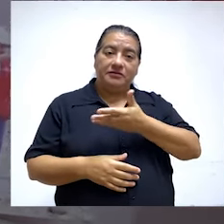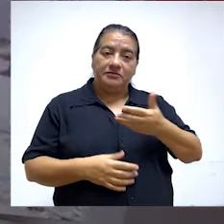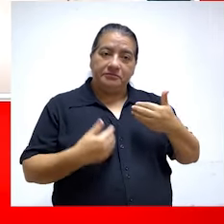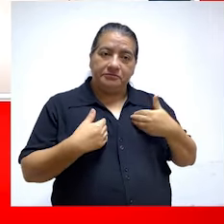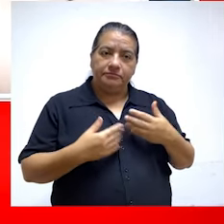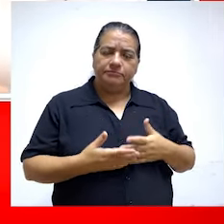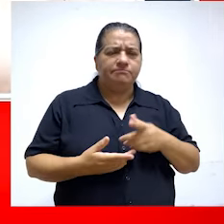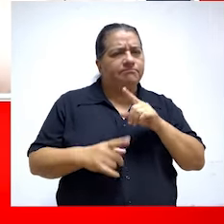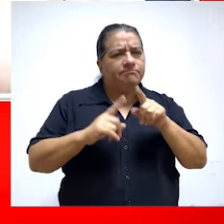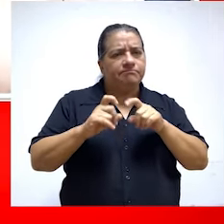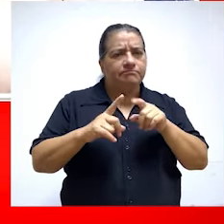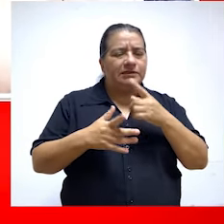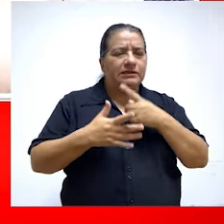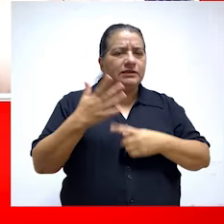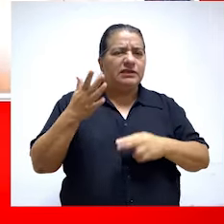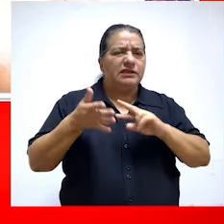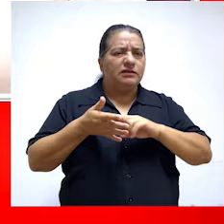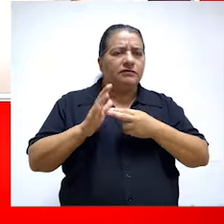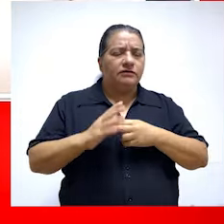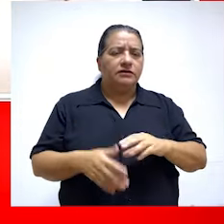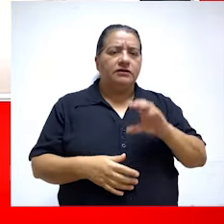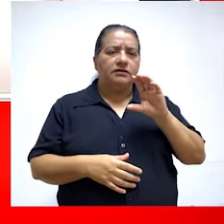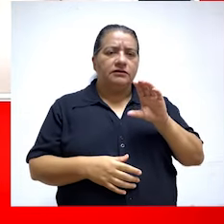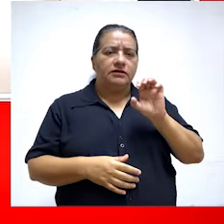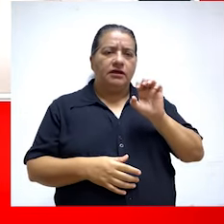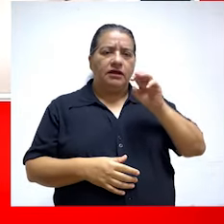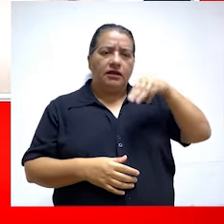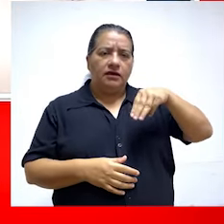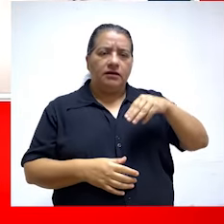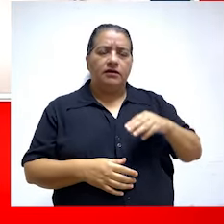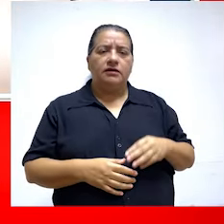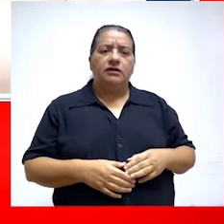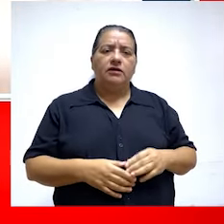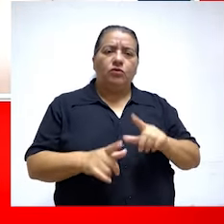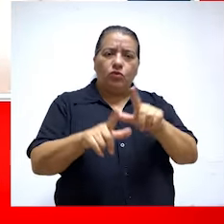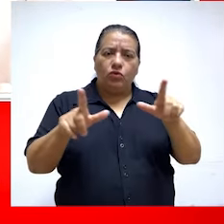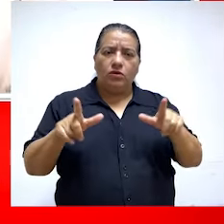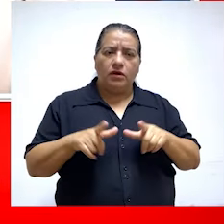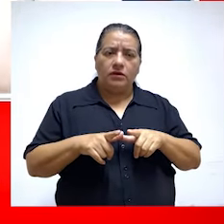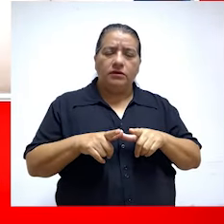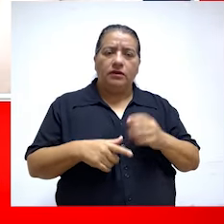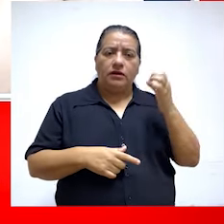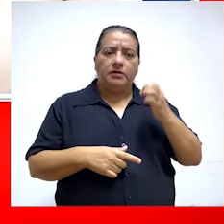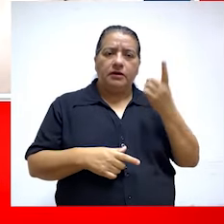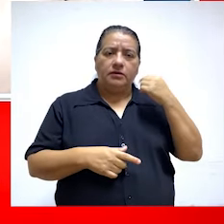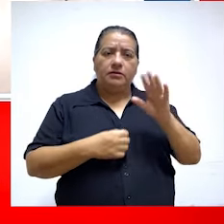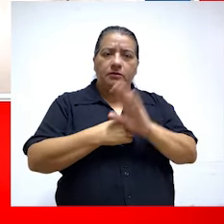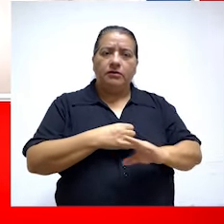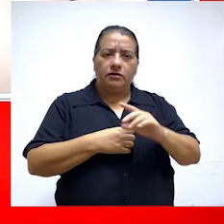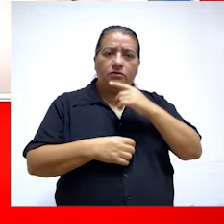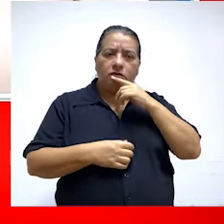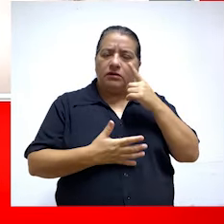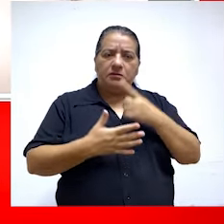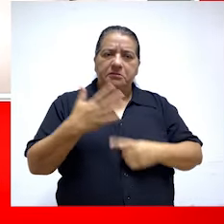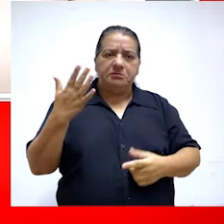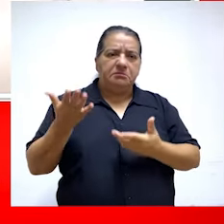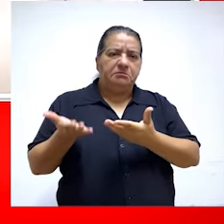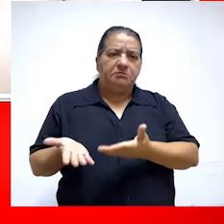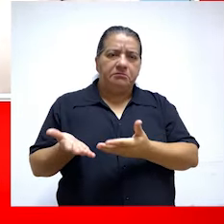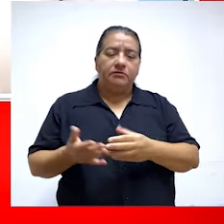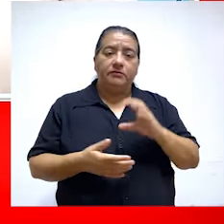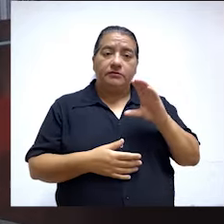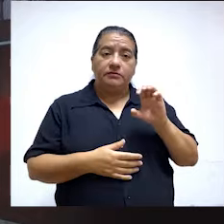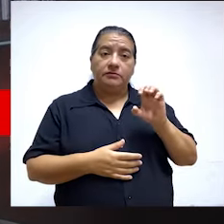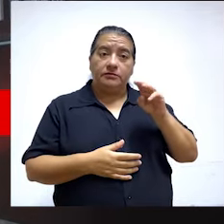la invitación. Coméntenos en primer lugar, ¿qué son estos centros de emergencia y en qué ha consistido la verificación de la